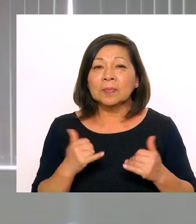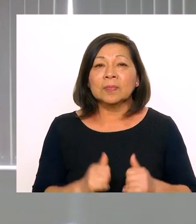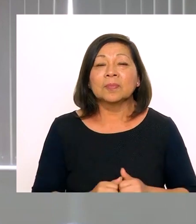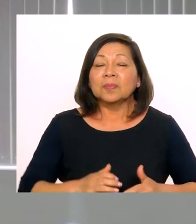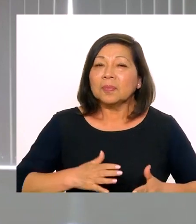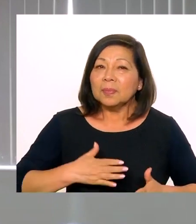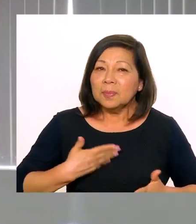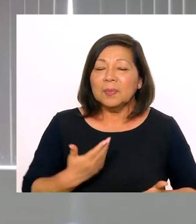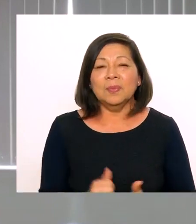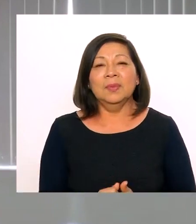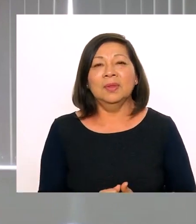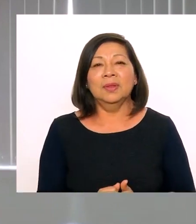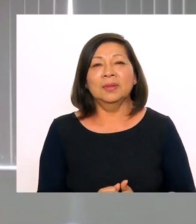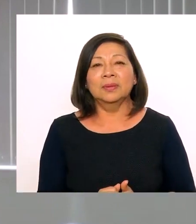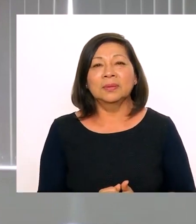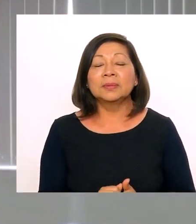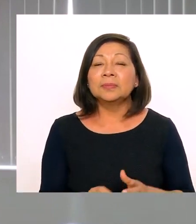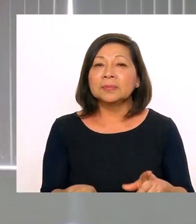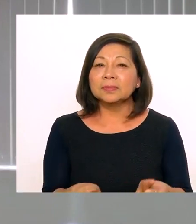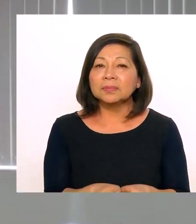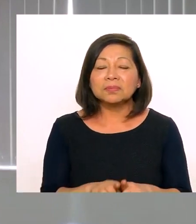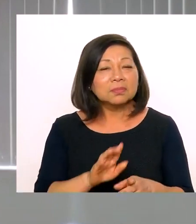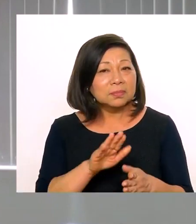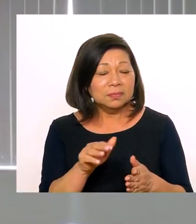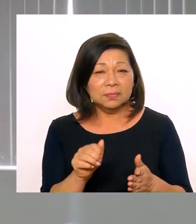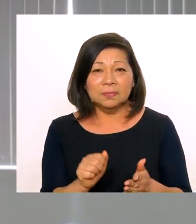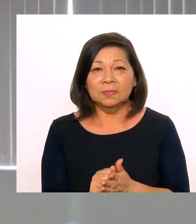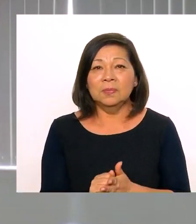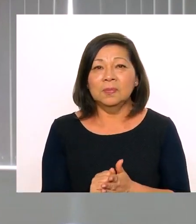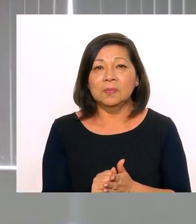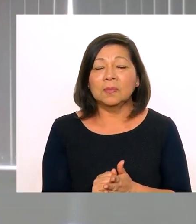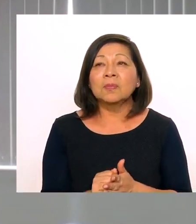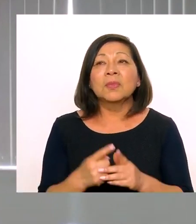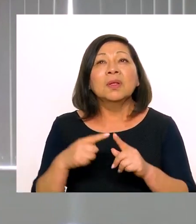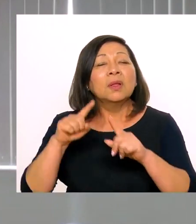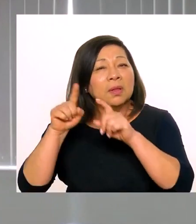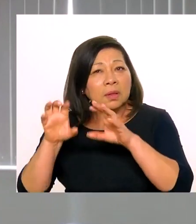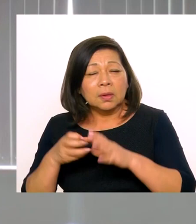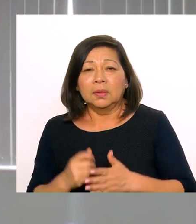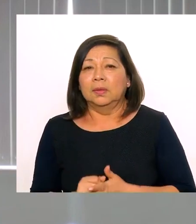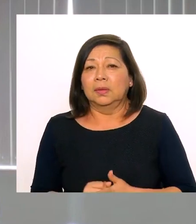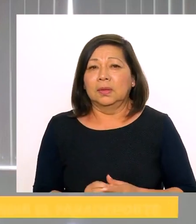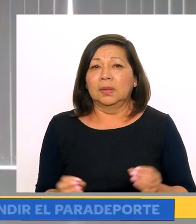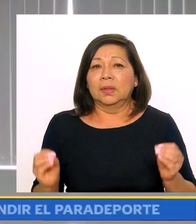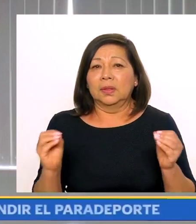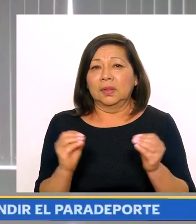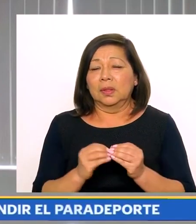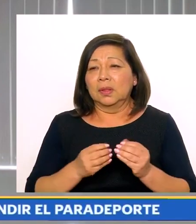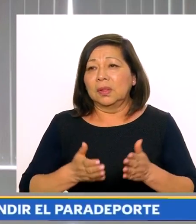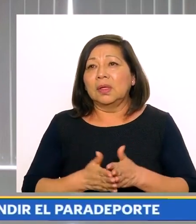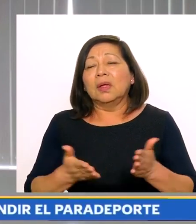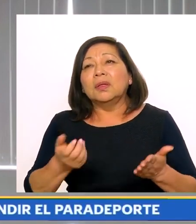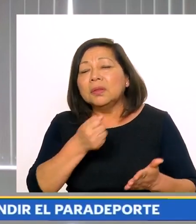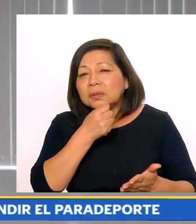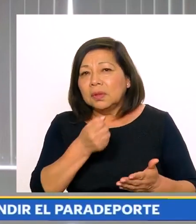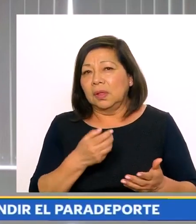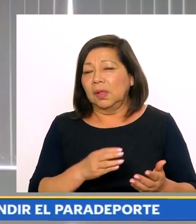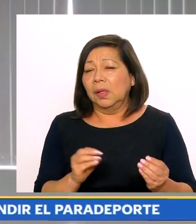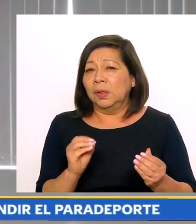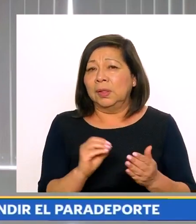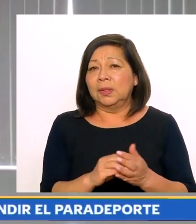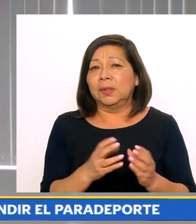deportivas. Y creo que con eso vamos a tratar de que también todas las emisoras y todas